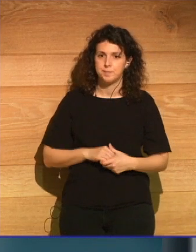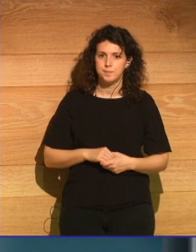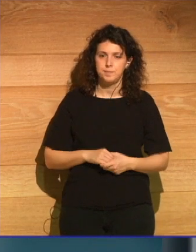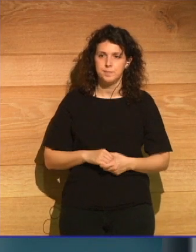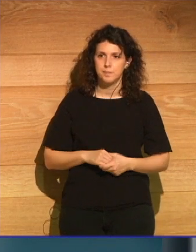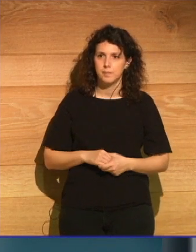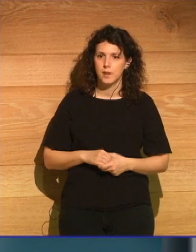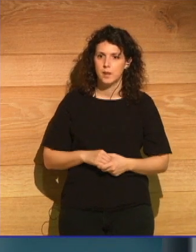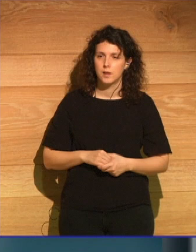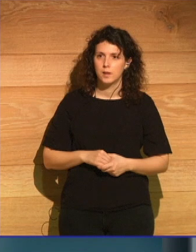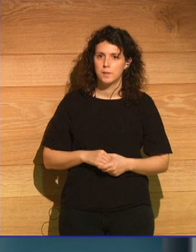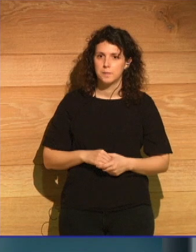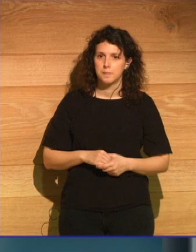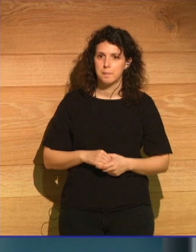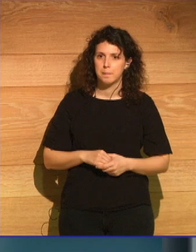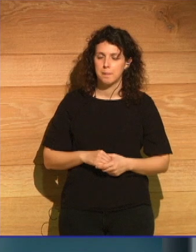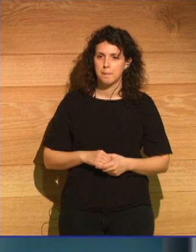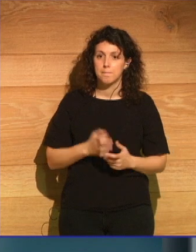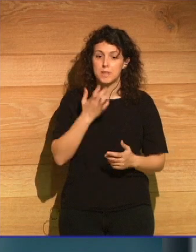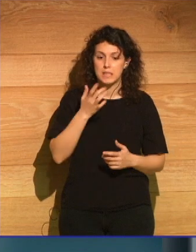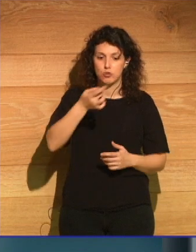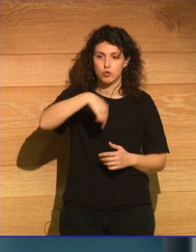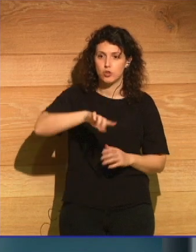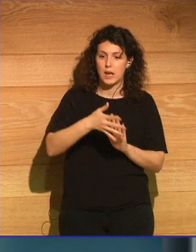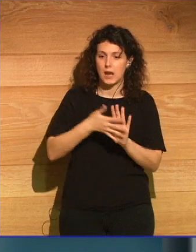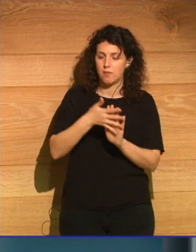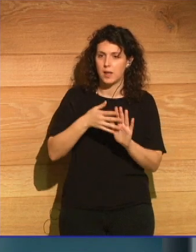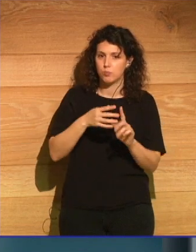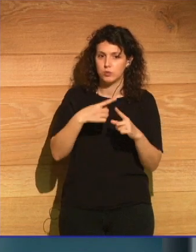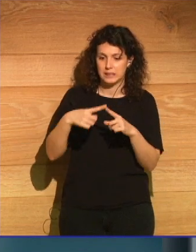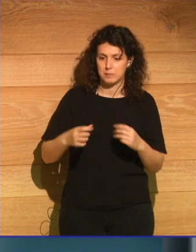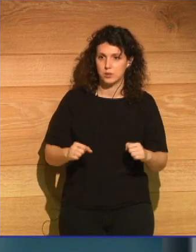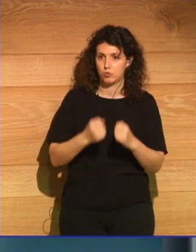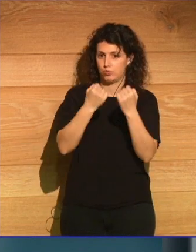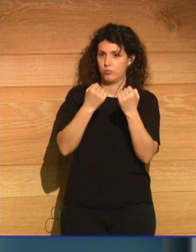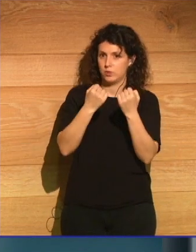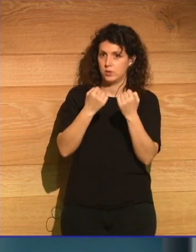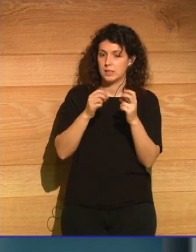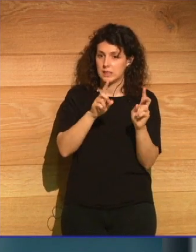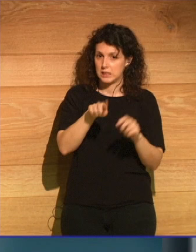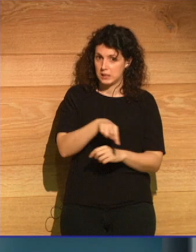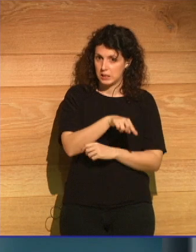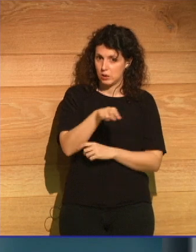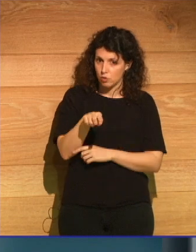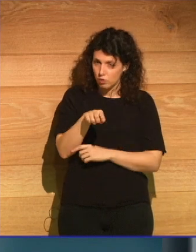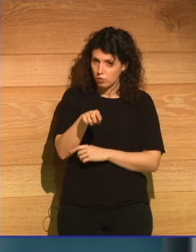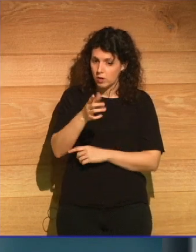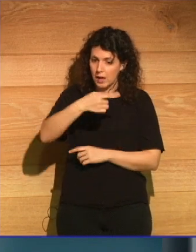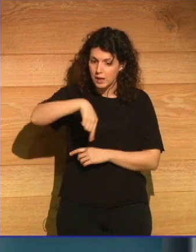Cuando hablemos de lo que sobrevivirá y lo que no, me sorprende